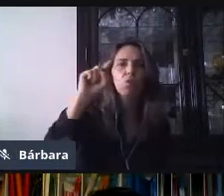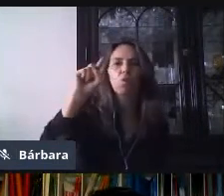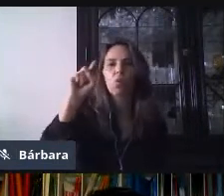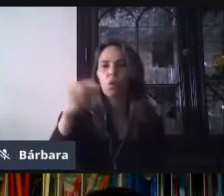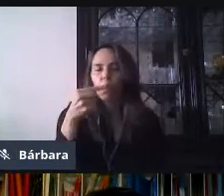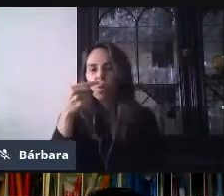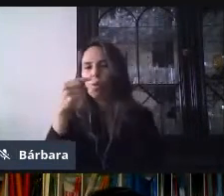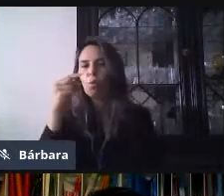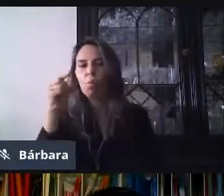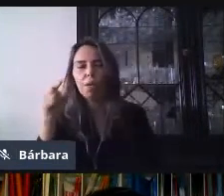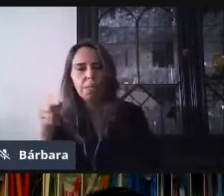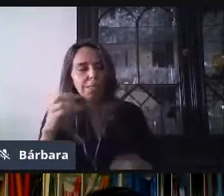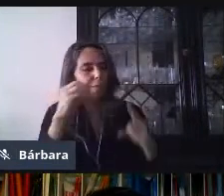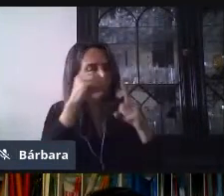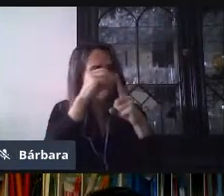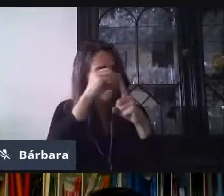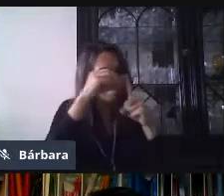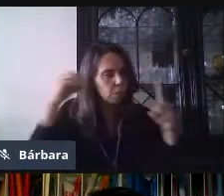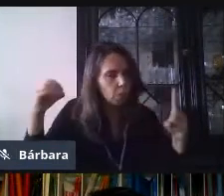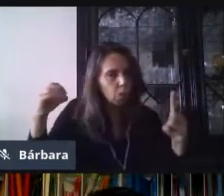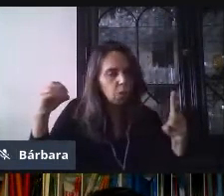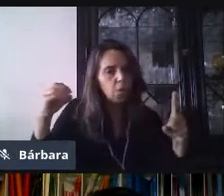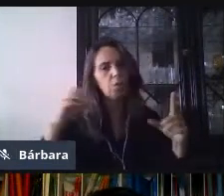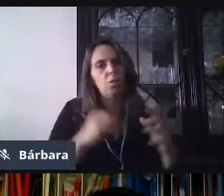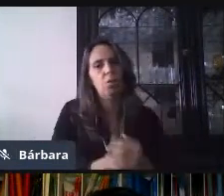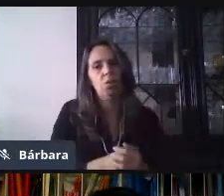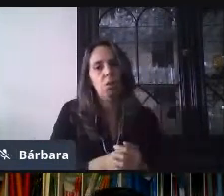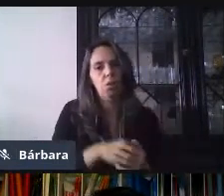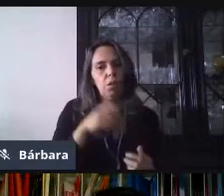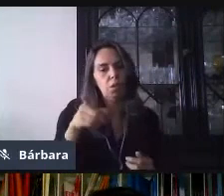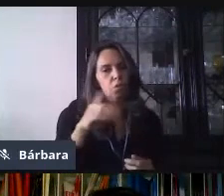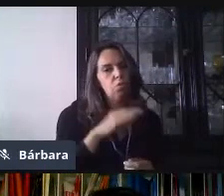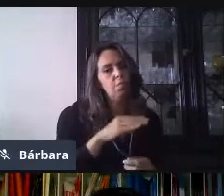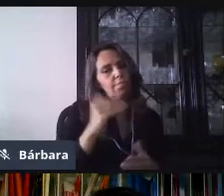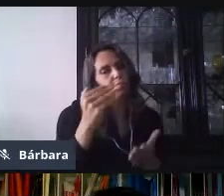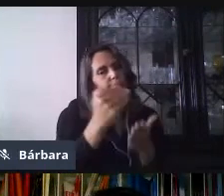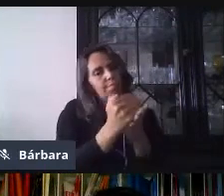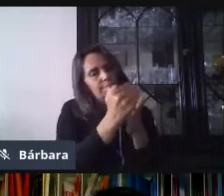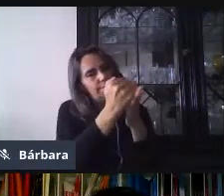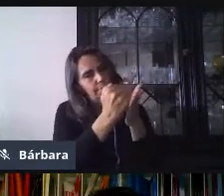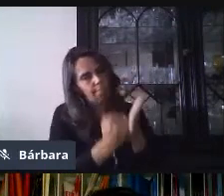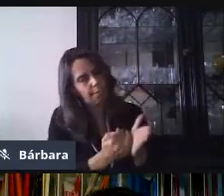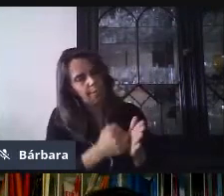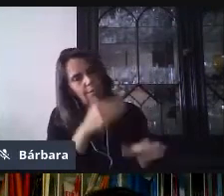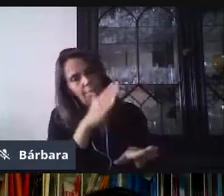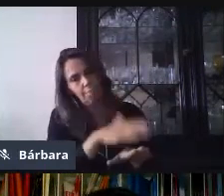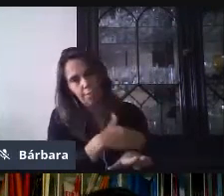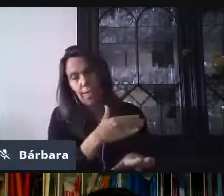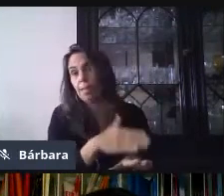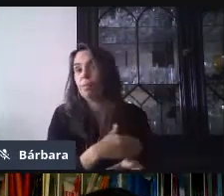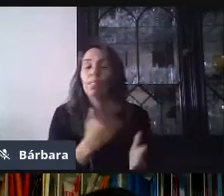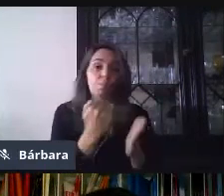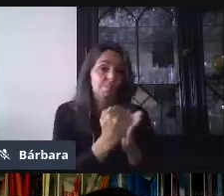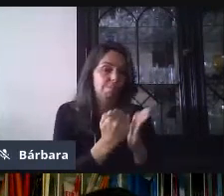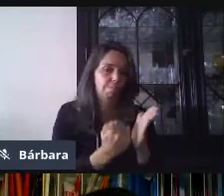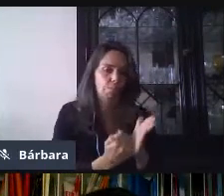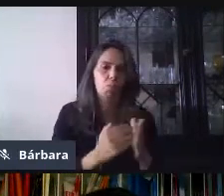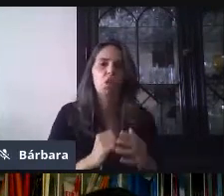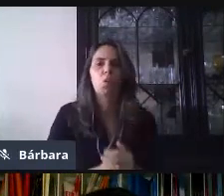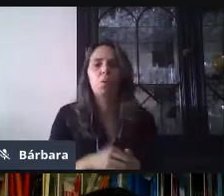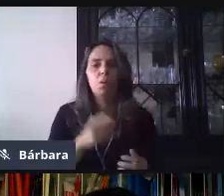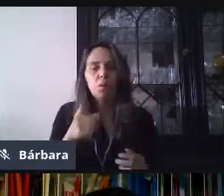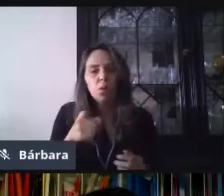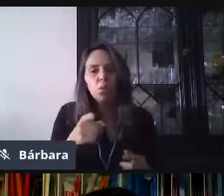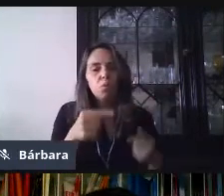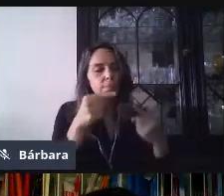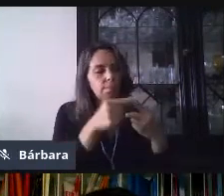si el alumno no lo pone de esa misma forma, se lo va a marcar como incorrecto. O, por ejemplo, si yo coloco un acento o un